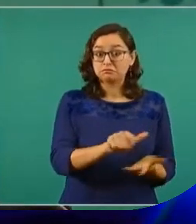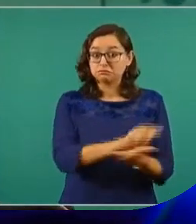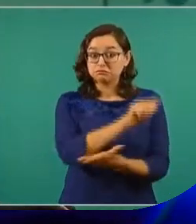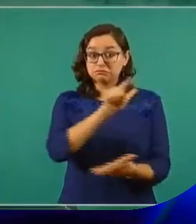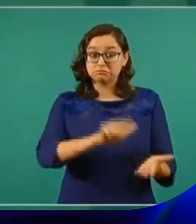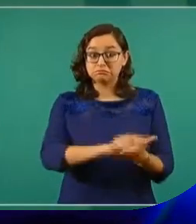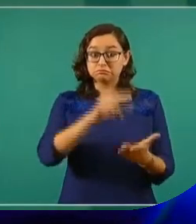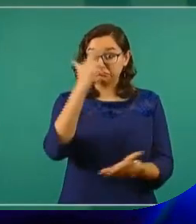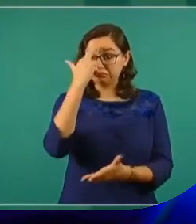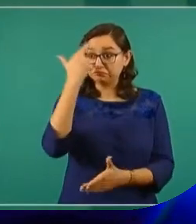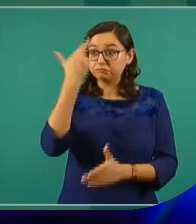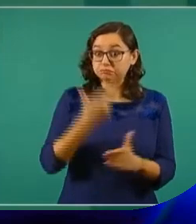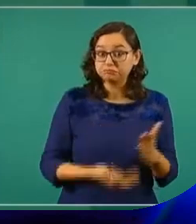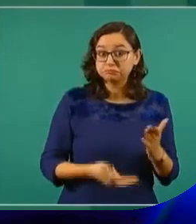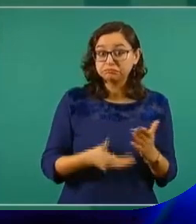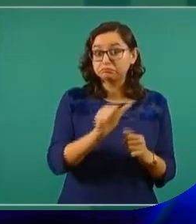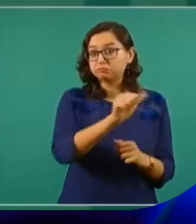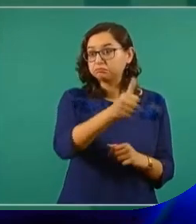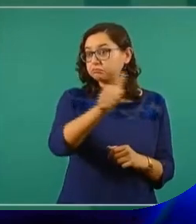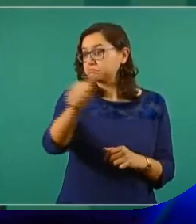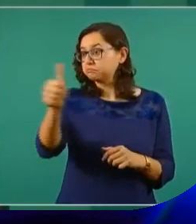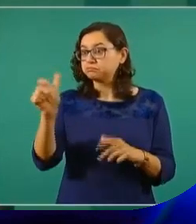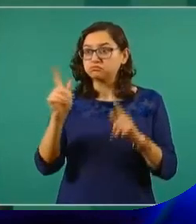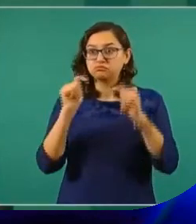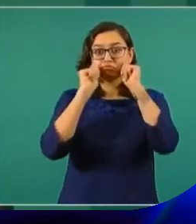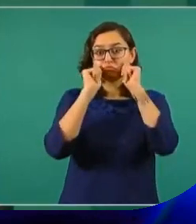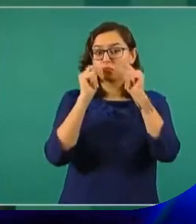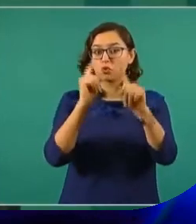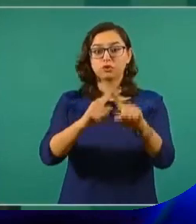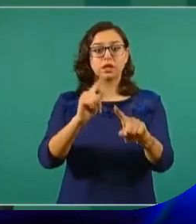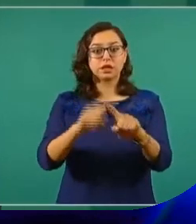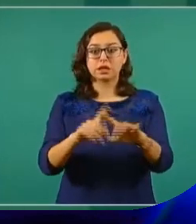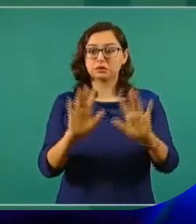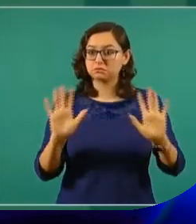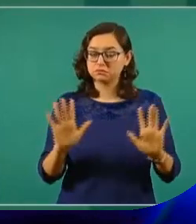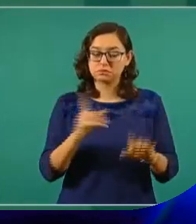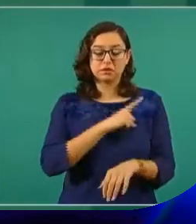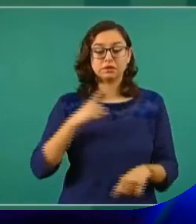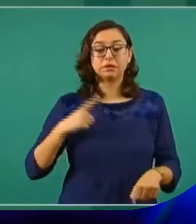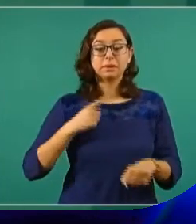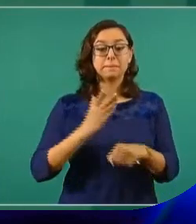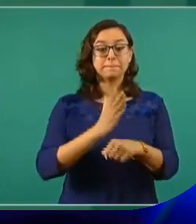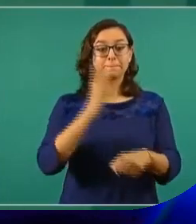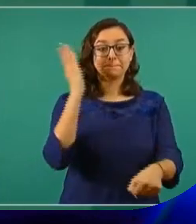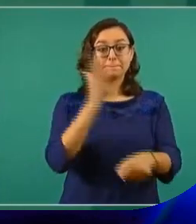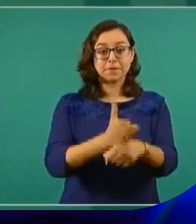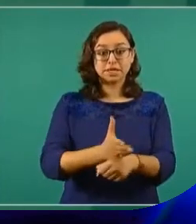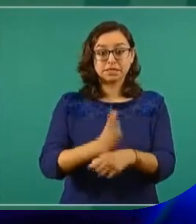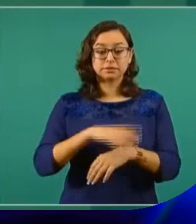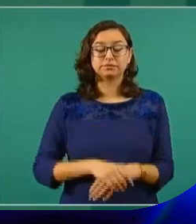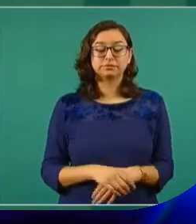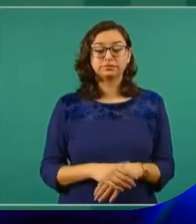castigado. Entonces, independientemente de lo mediático, de lo político,